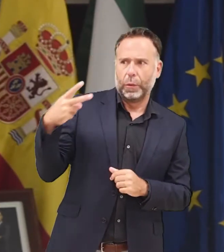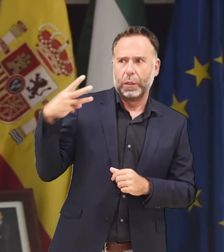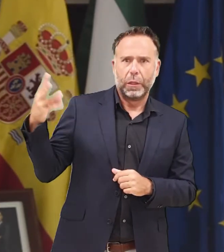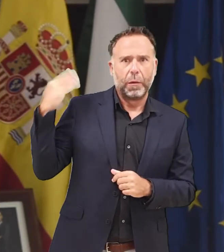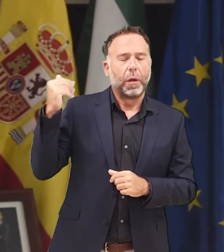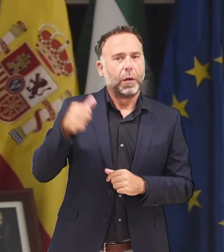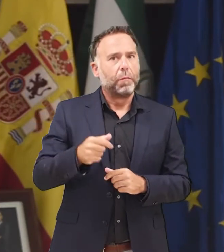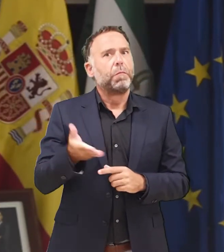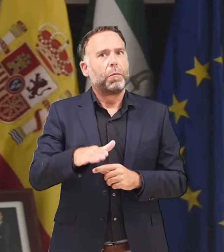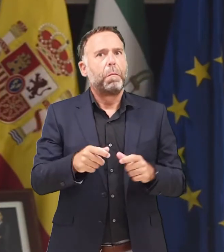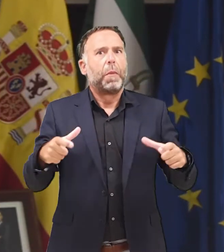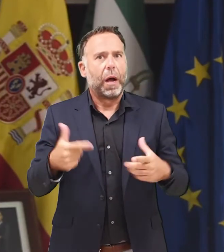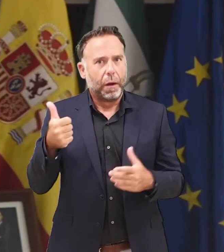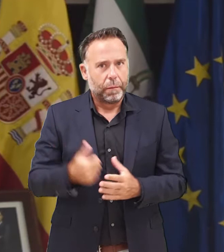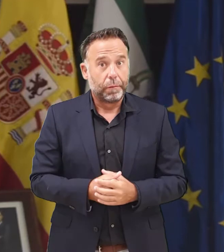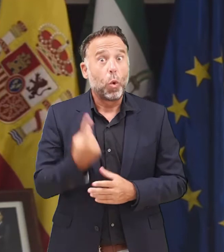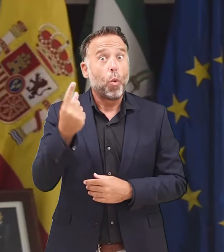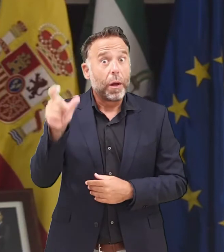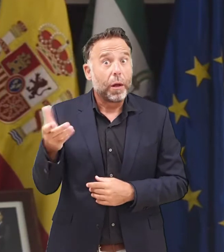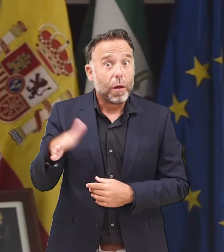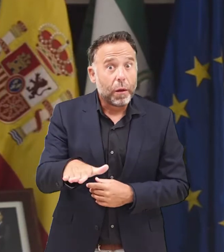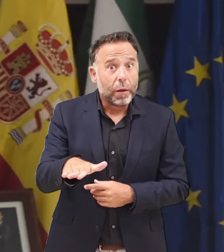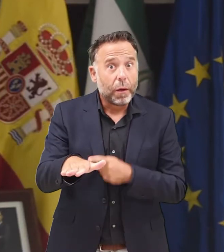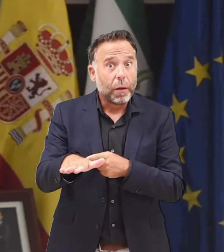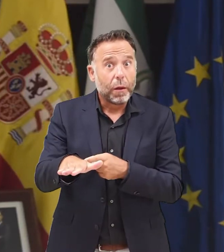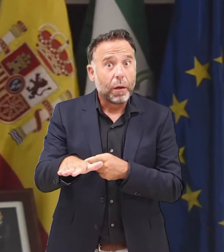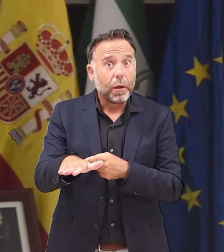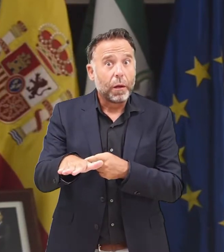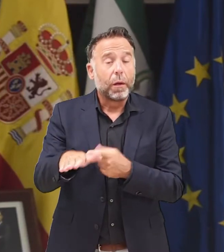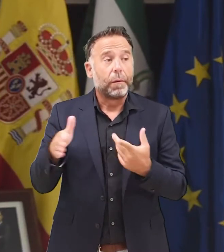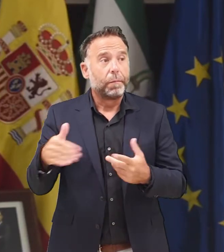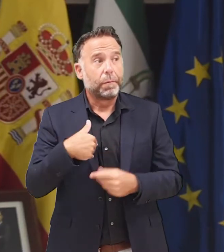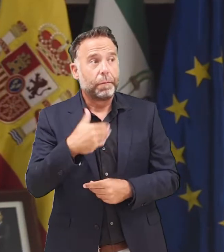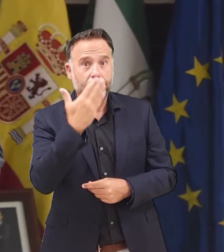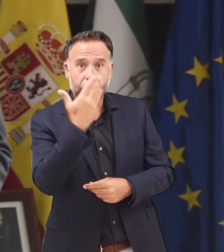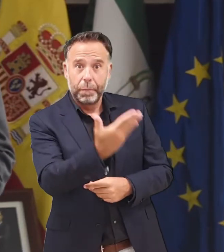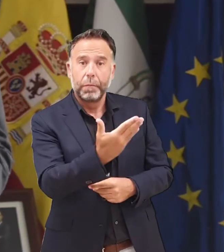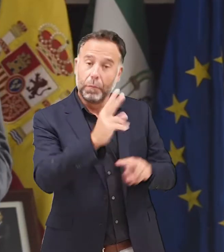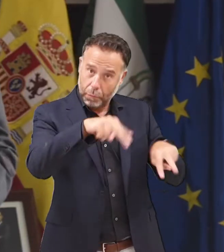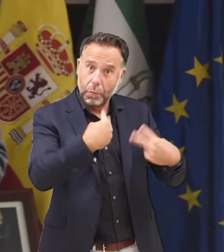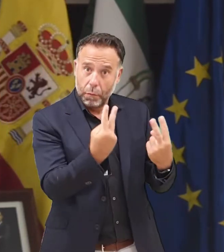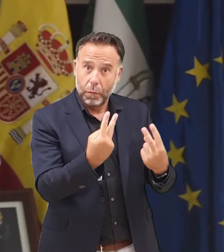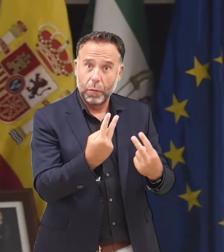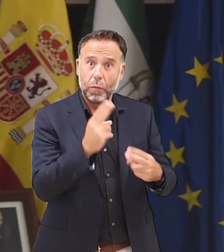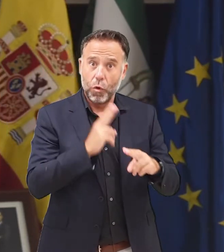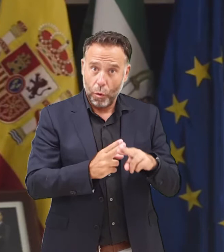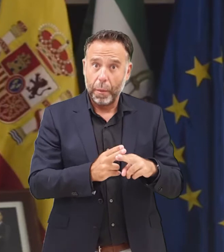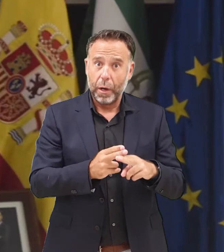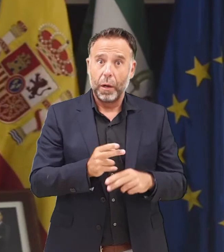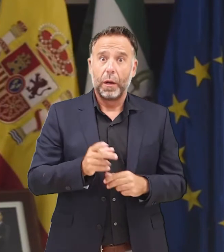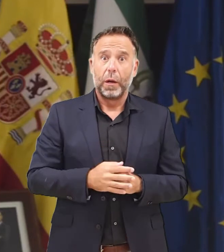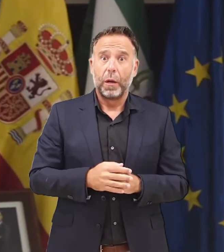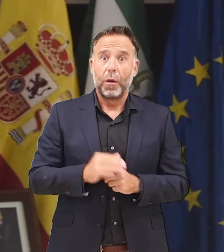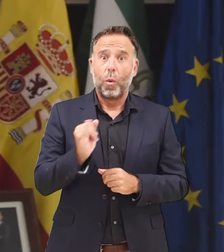Uno de los fallecidos, he pedido permiso a la familia para darle el nombre, es Juan